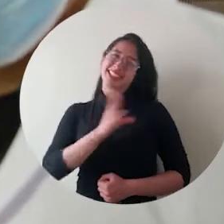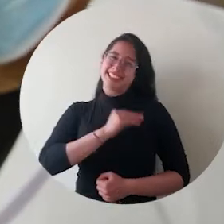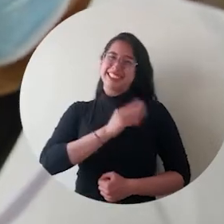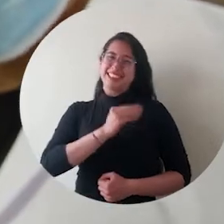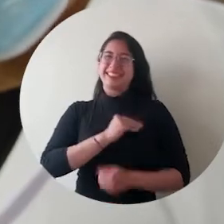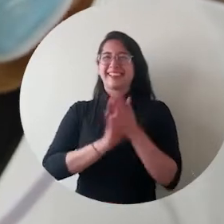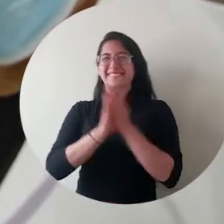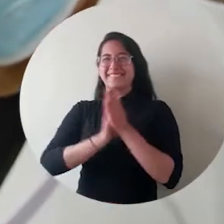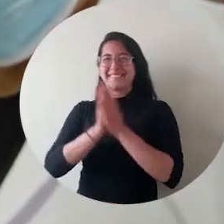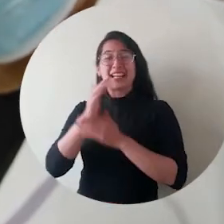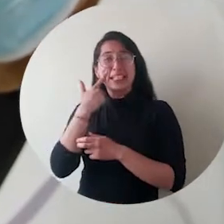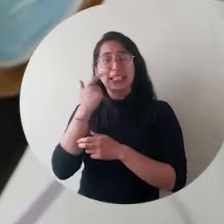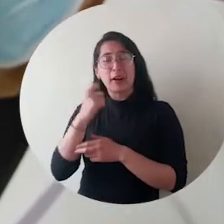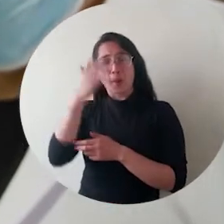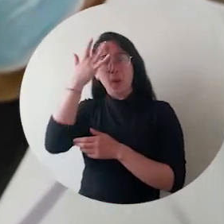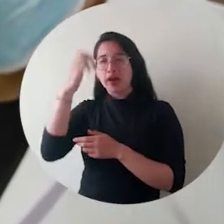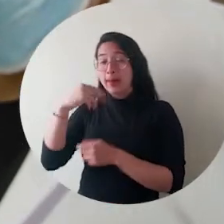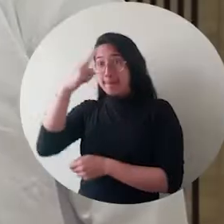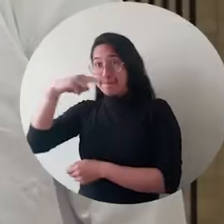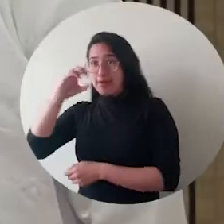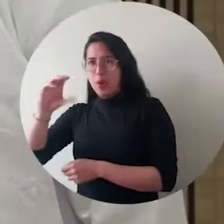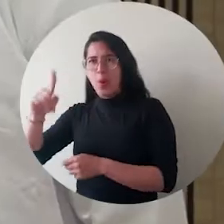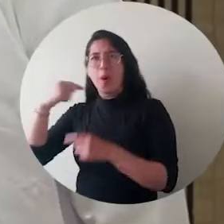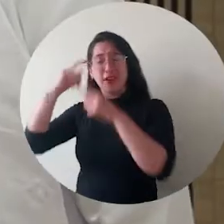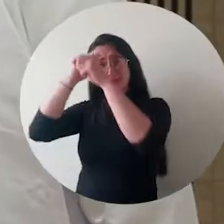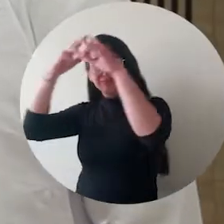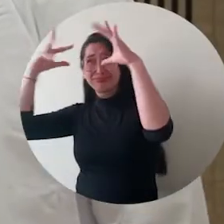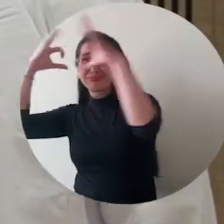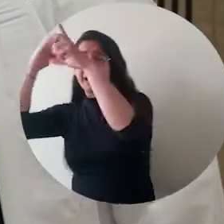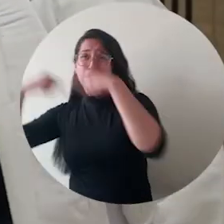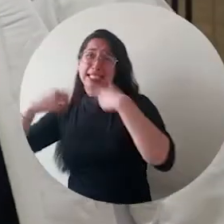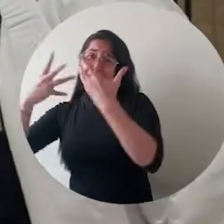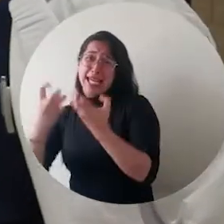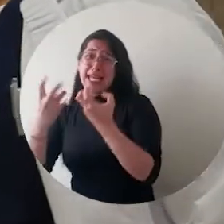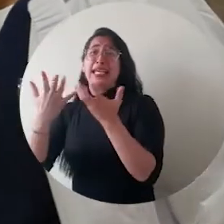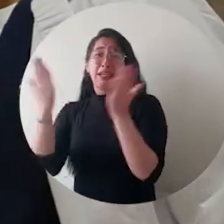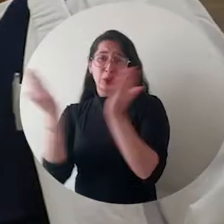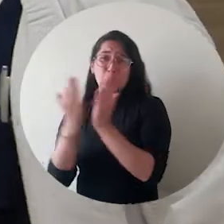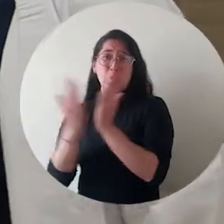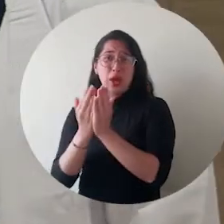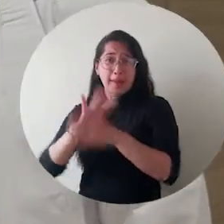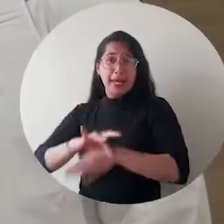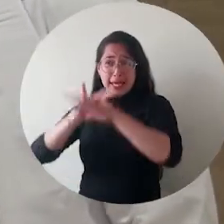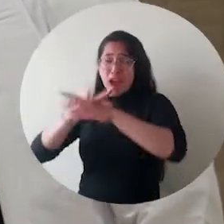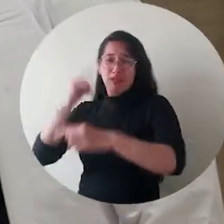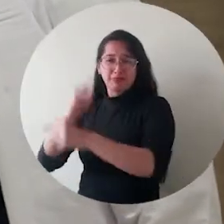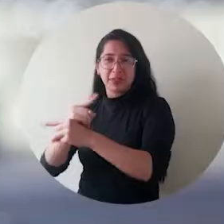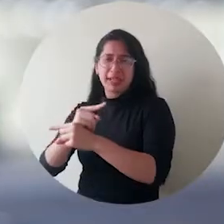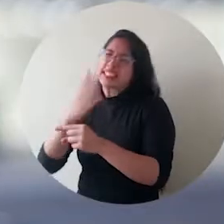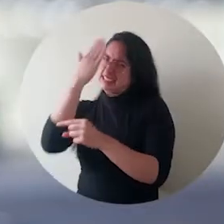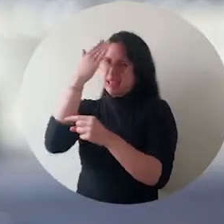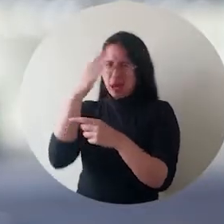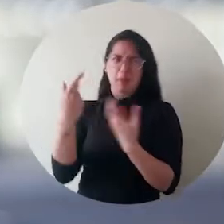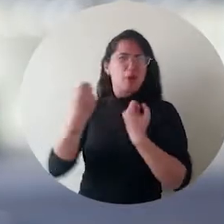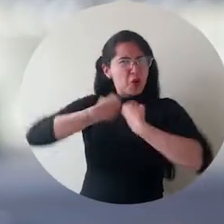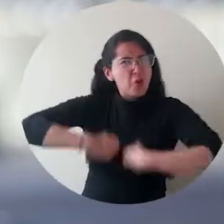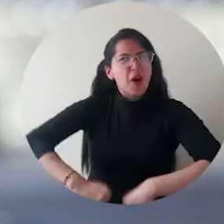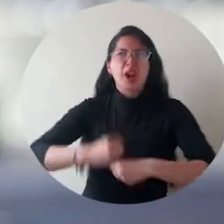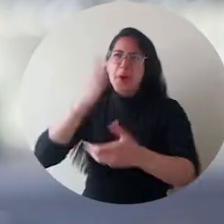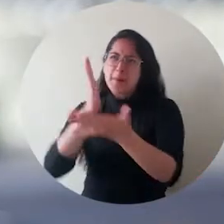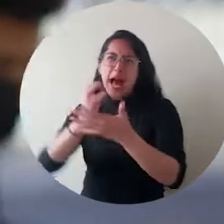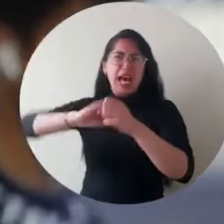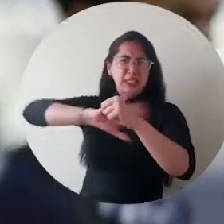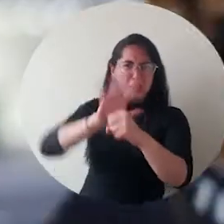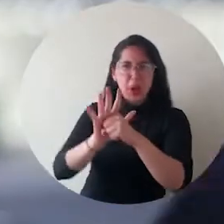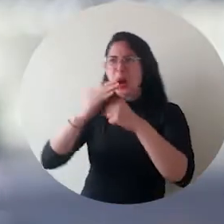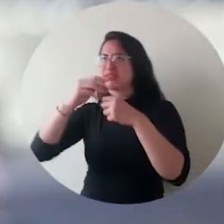Es emocionante porque la verdad que él ha cumplido con sus sueños que era estudiar su medicina. A pesar de todos